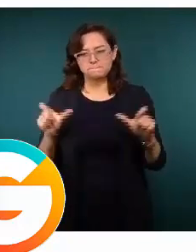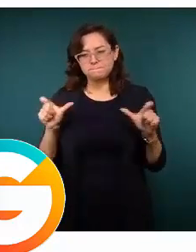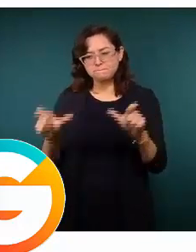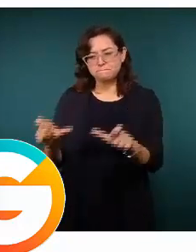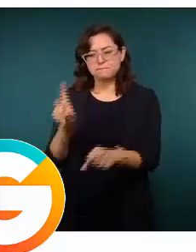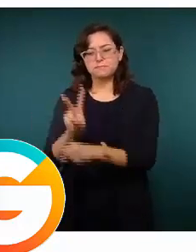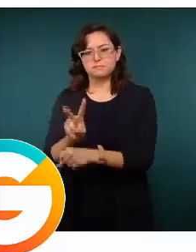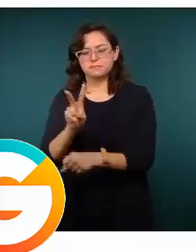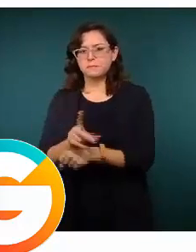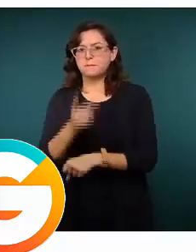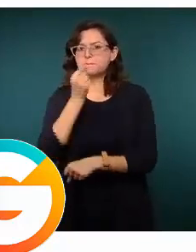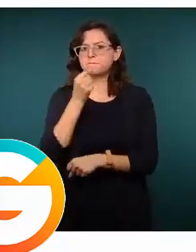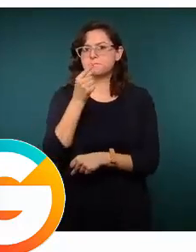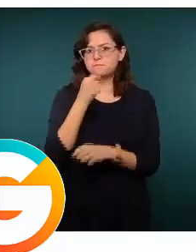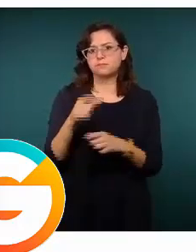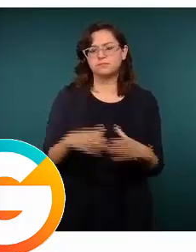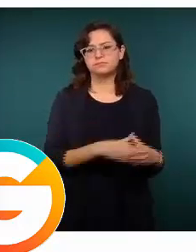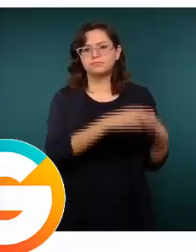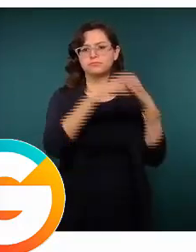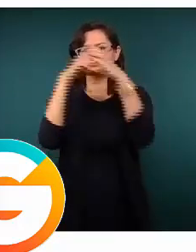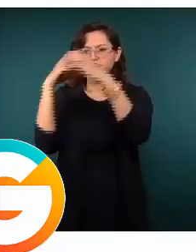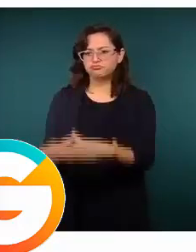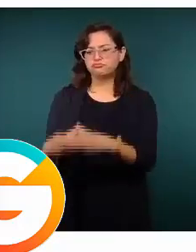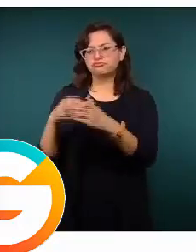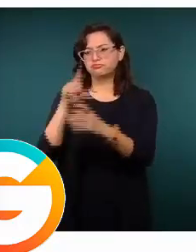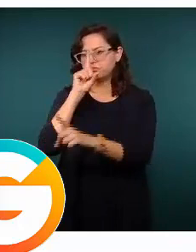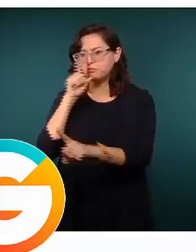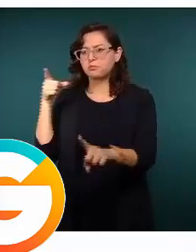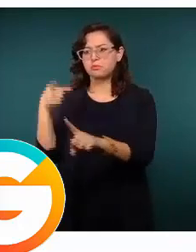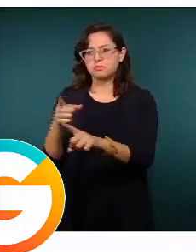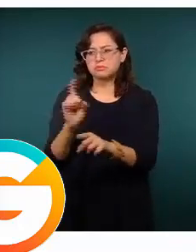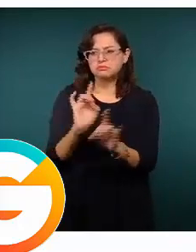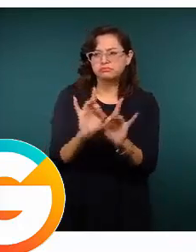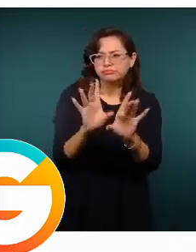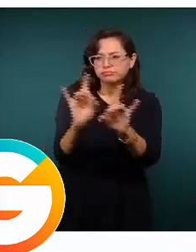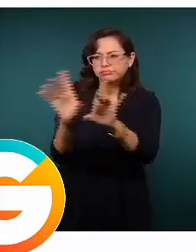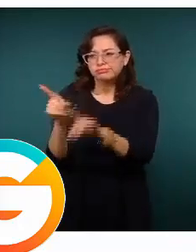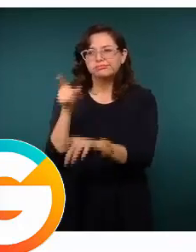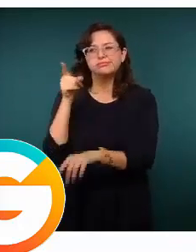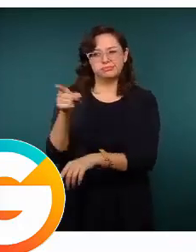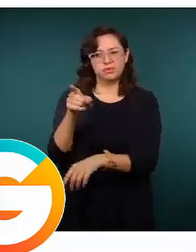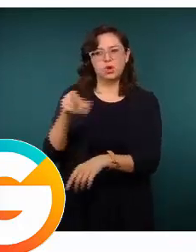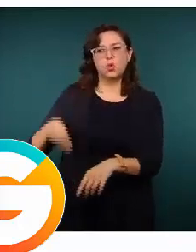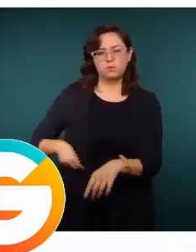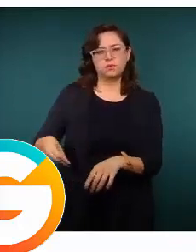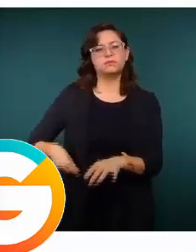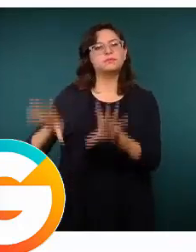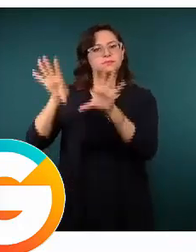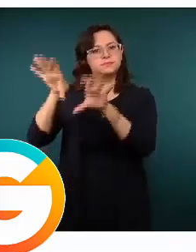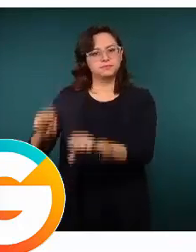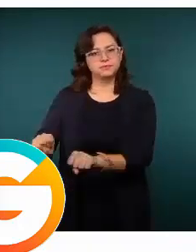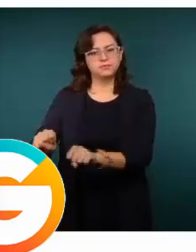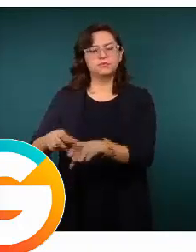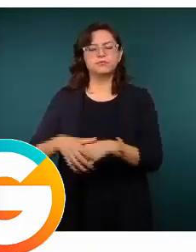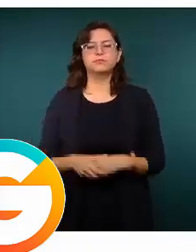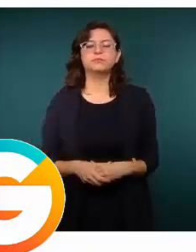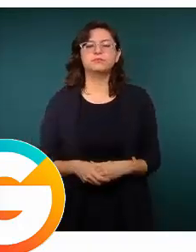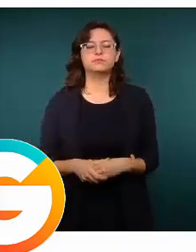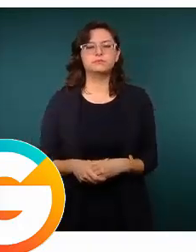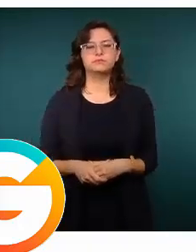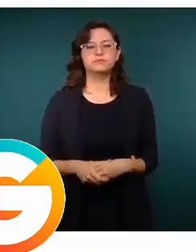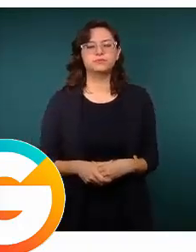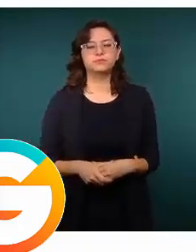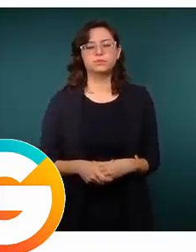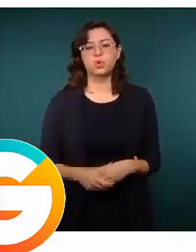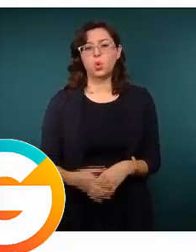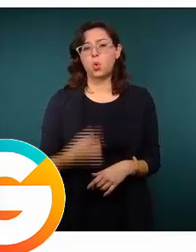acciones en particular de operativos focalizados para la detención. Uno de los delitos que ha tenido incremento